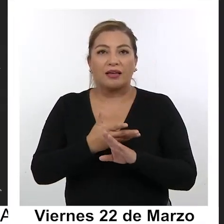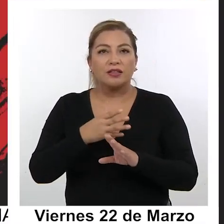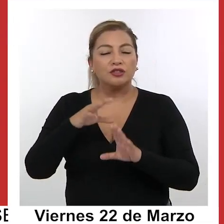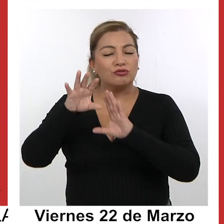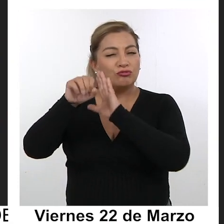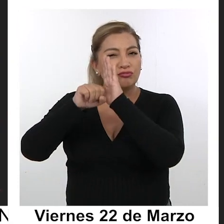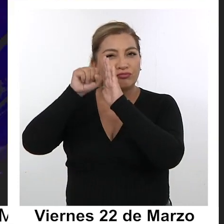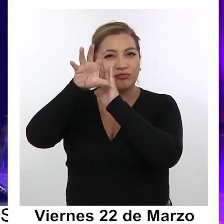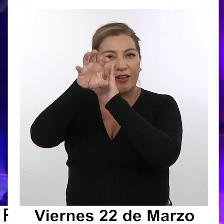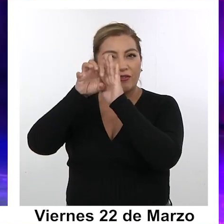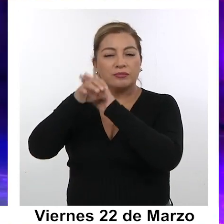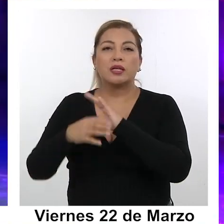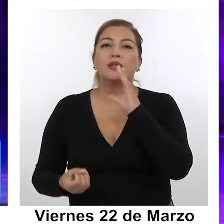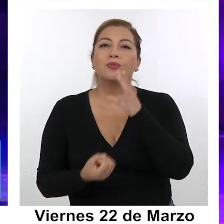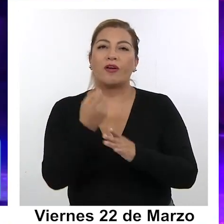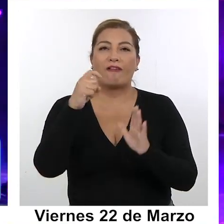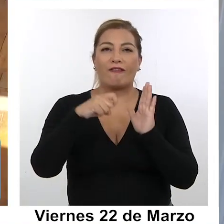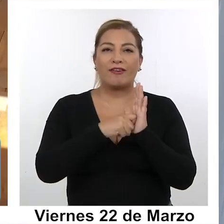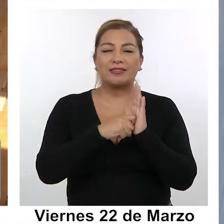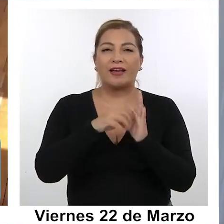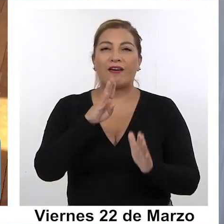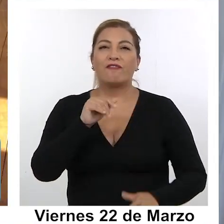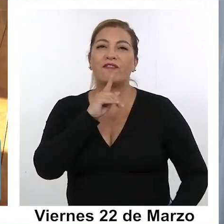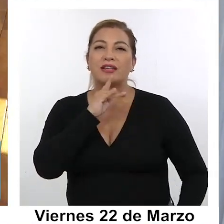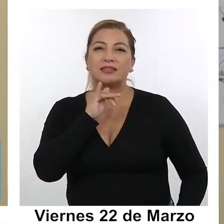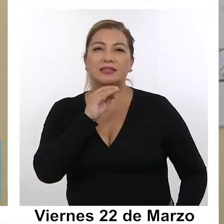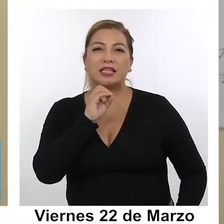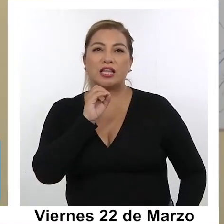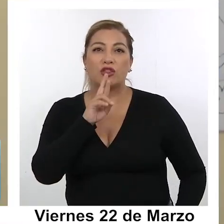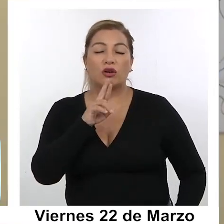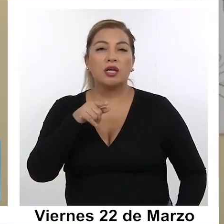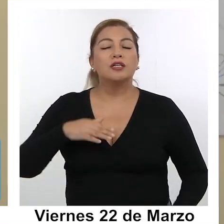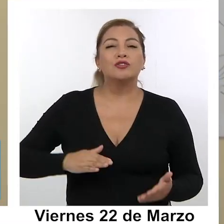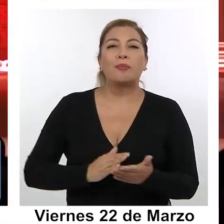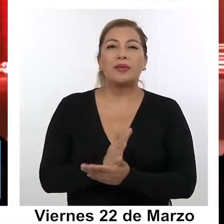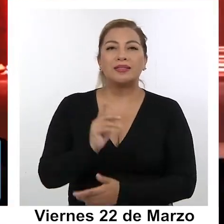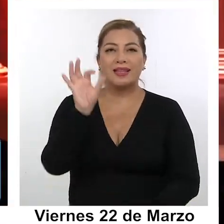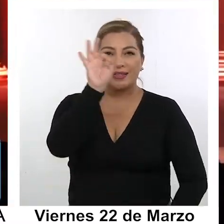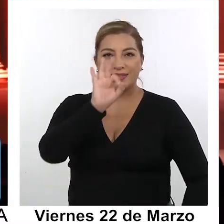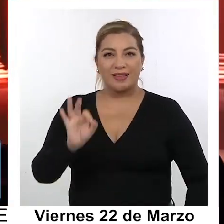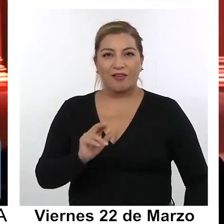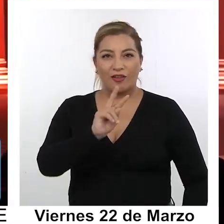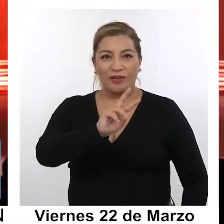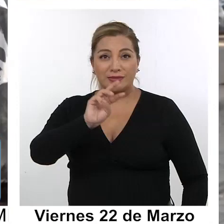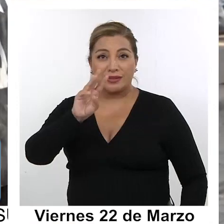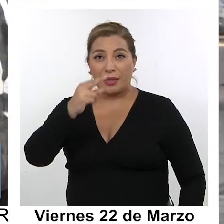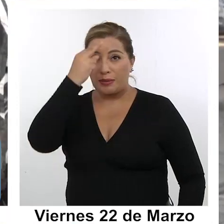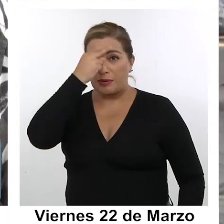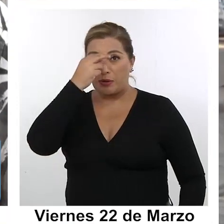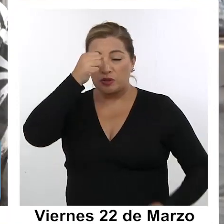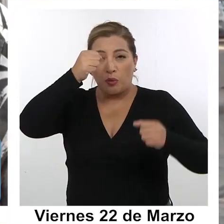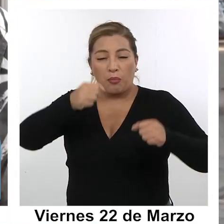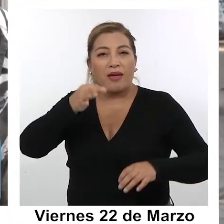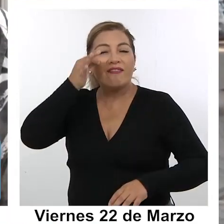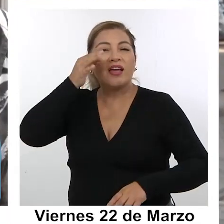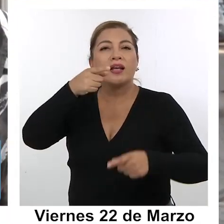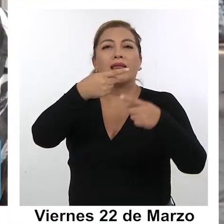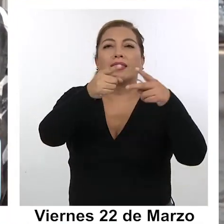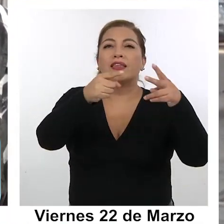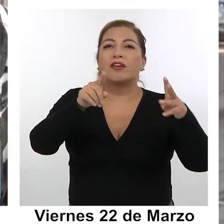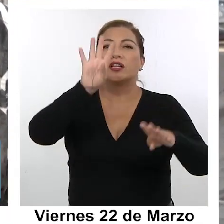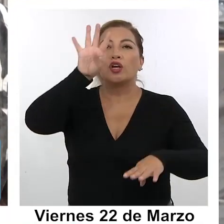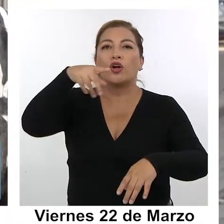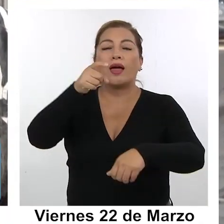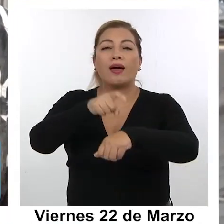La nueva temporada del bastidor será estrenada este sábado 23 de marzo y se podrá ver durante distintos